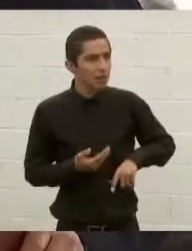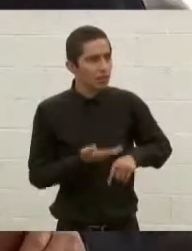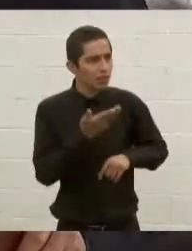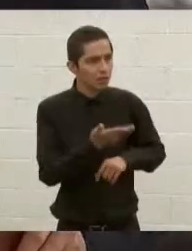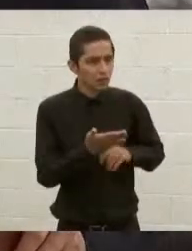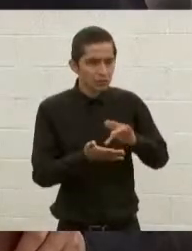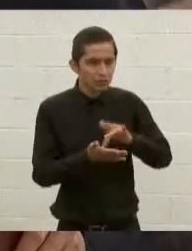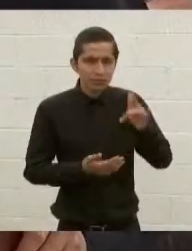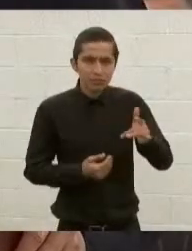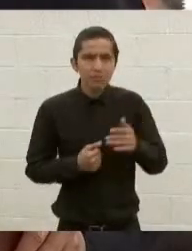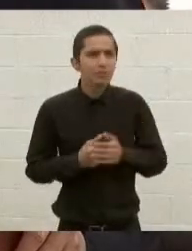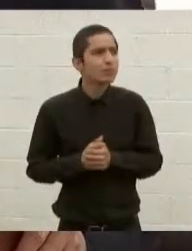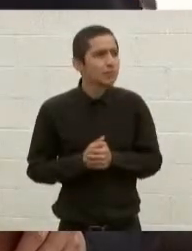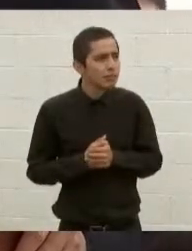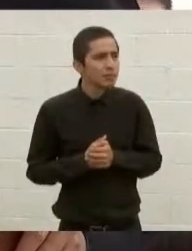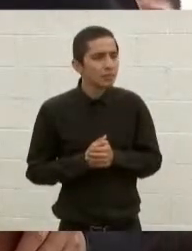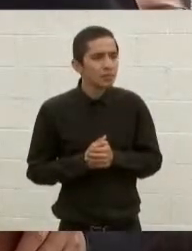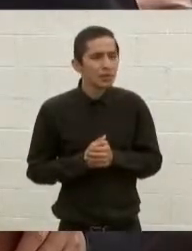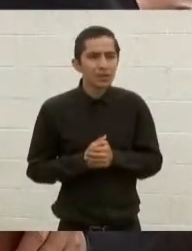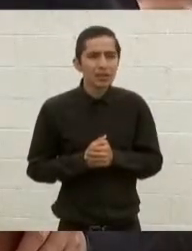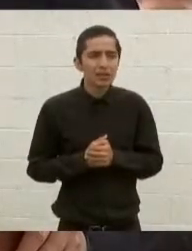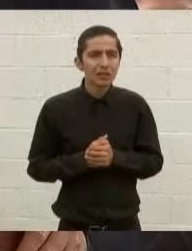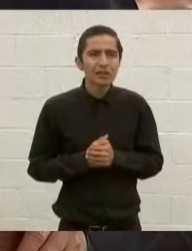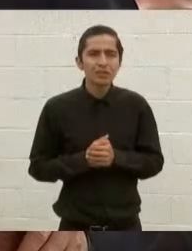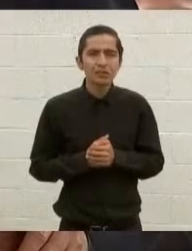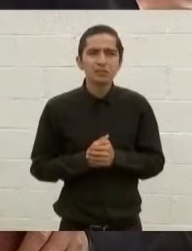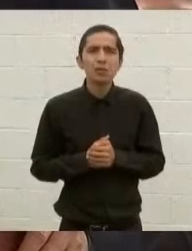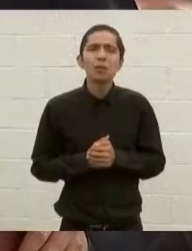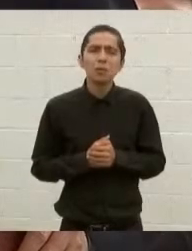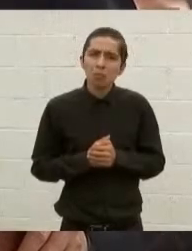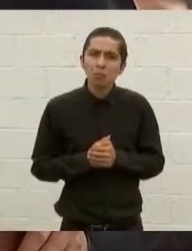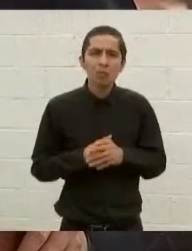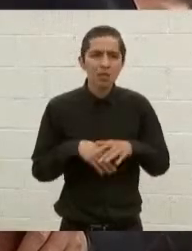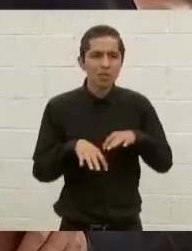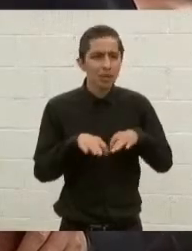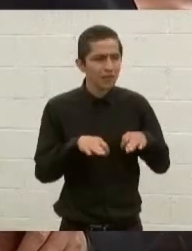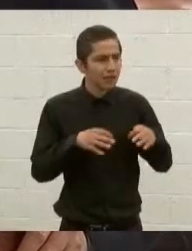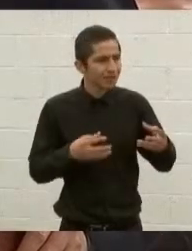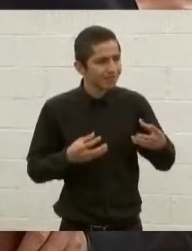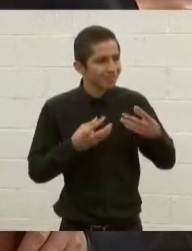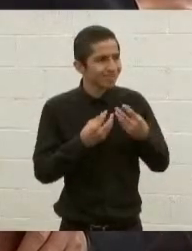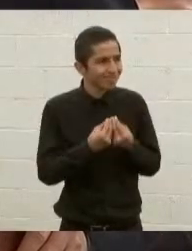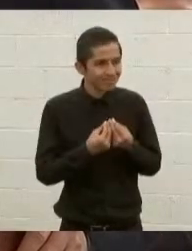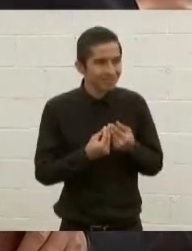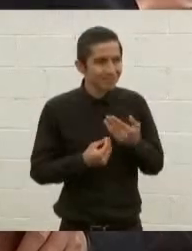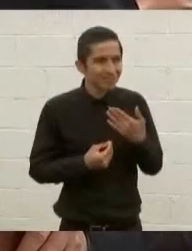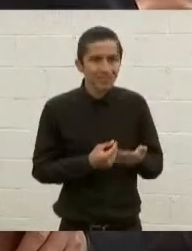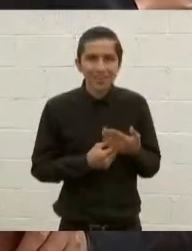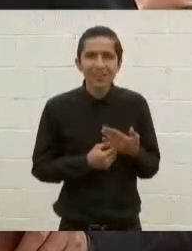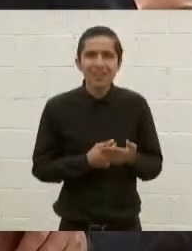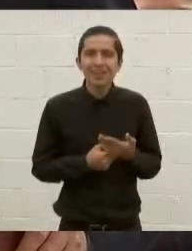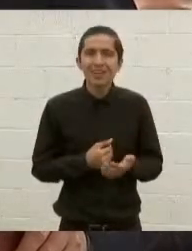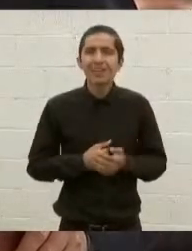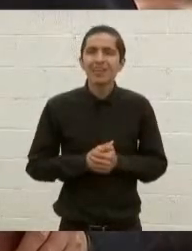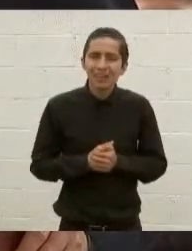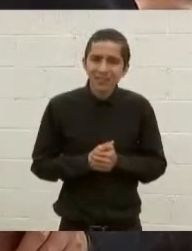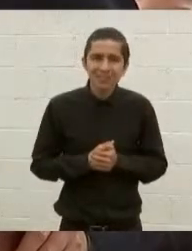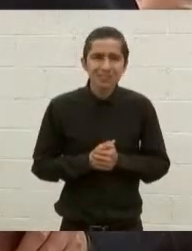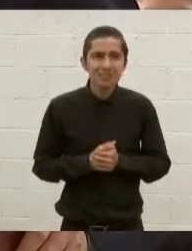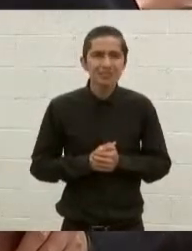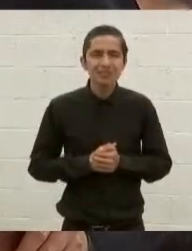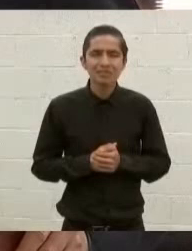quien mantenemos una estrecha coordinación, no obstante algunas